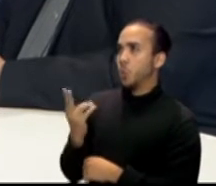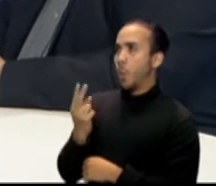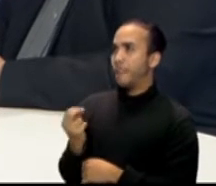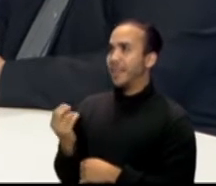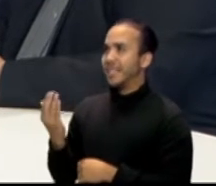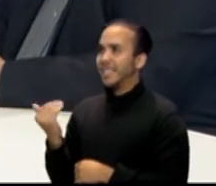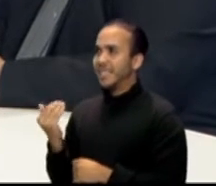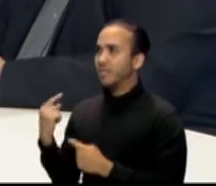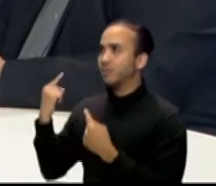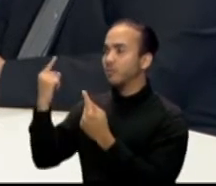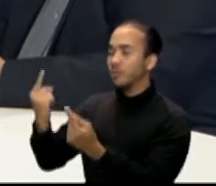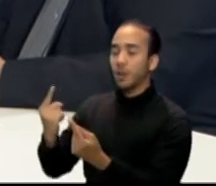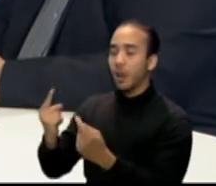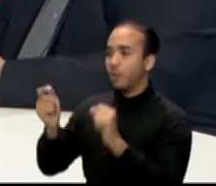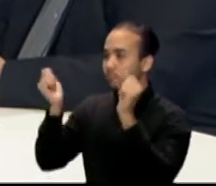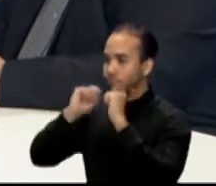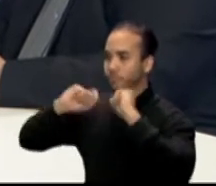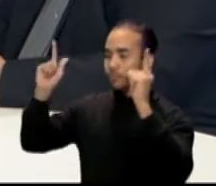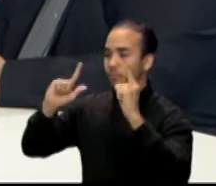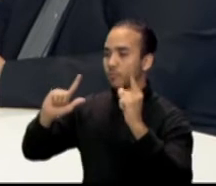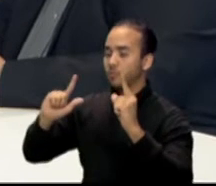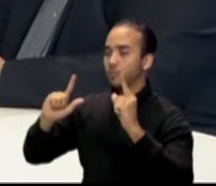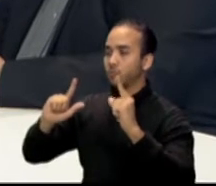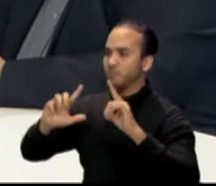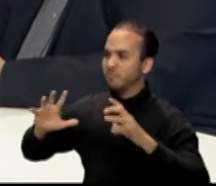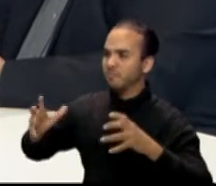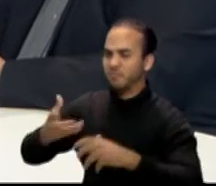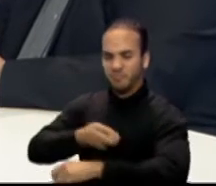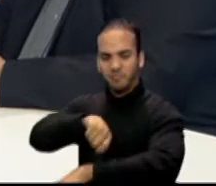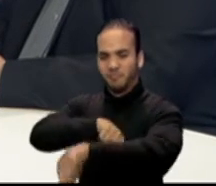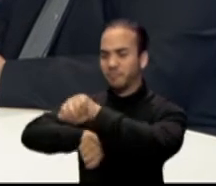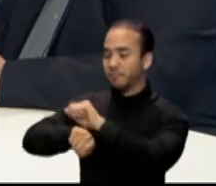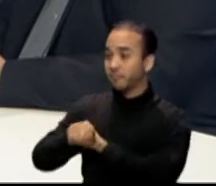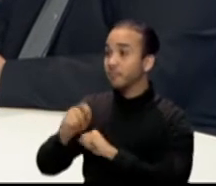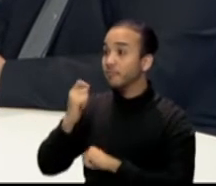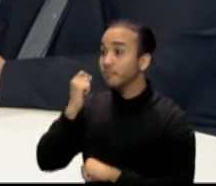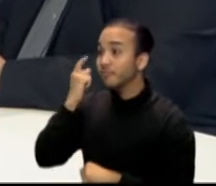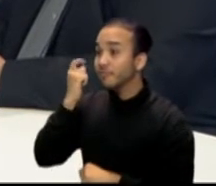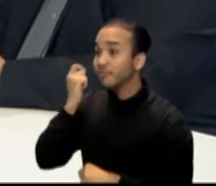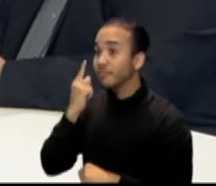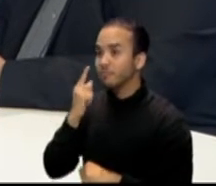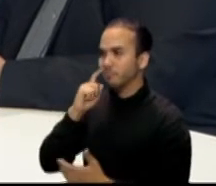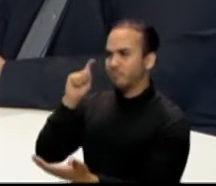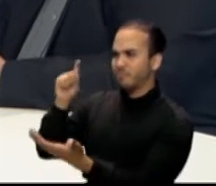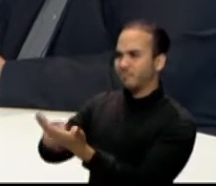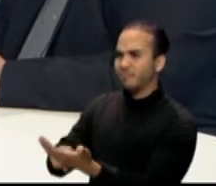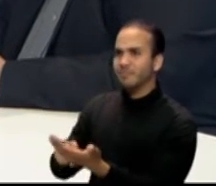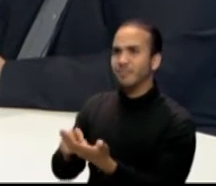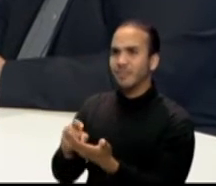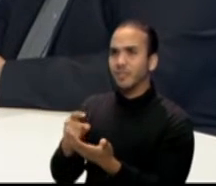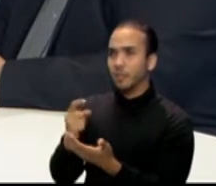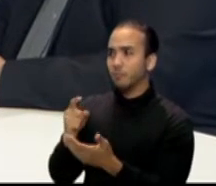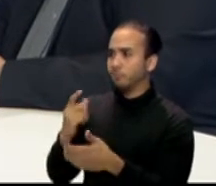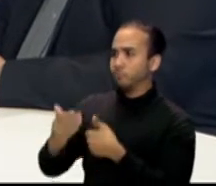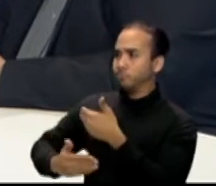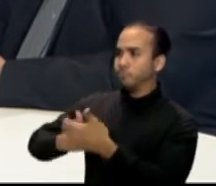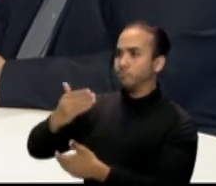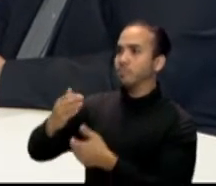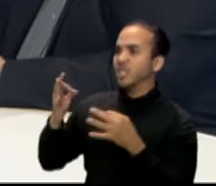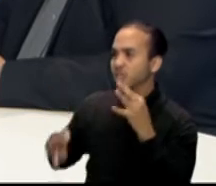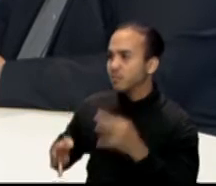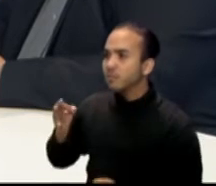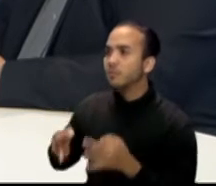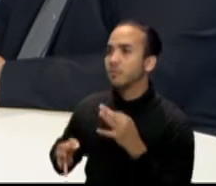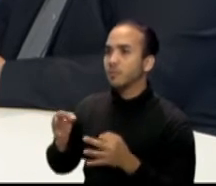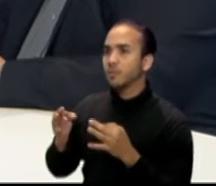años como el despertar de esas comunidades que se les toma en consideración. Inclusive cuando hay transmisiones importantes, ya tú